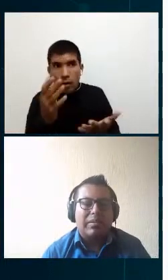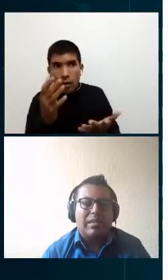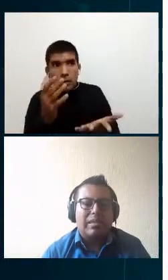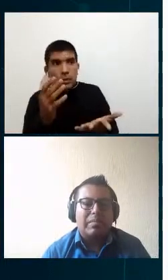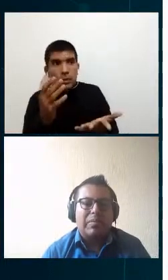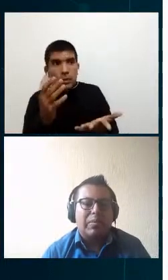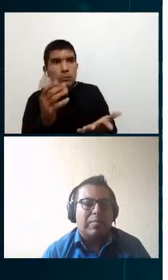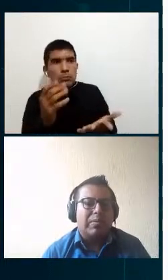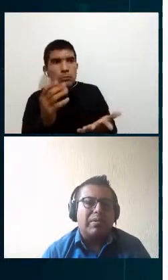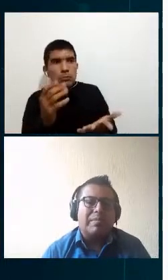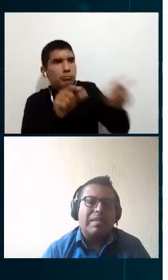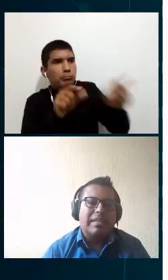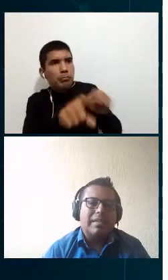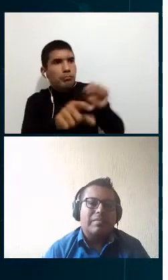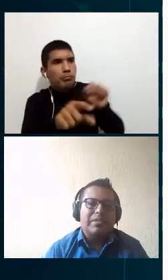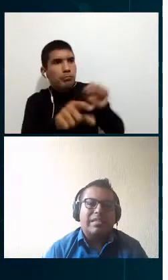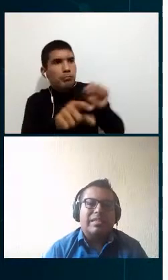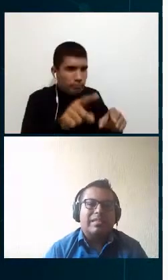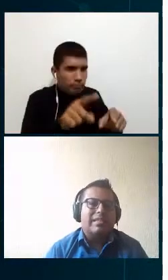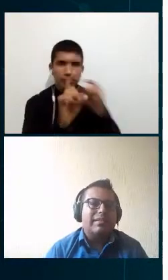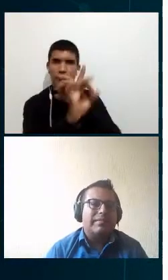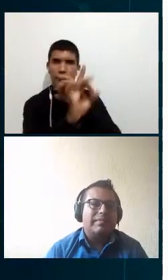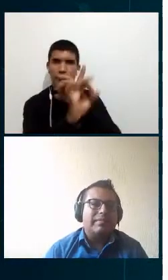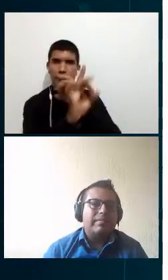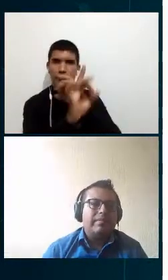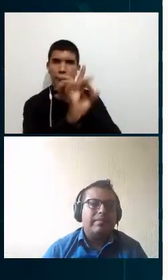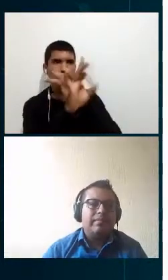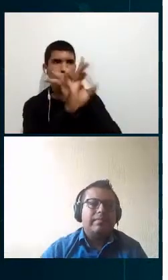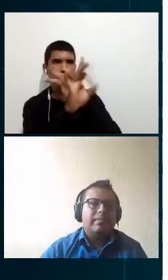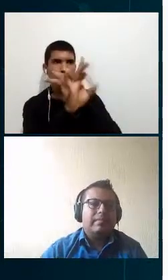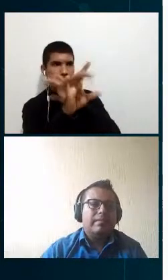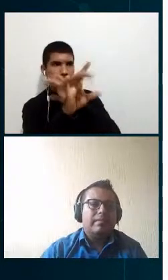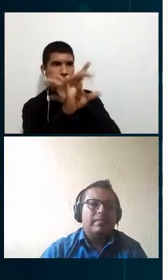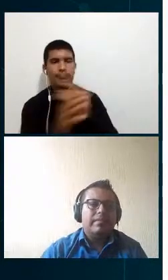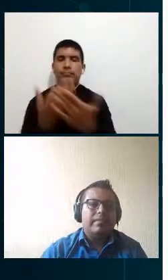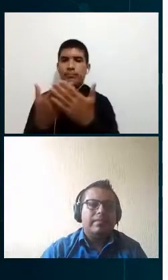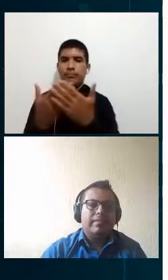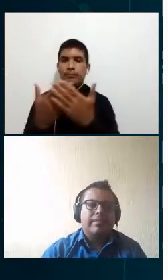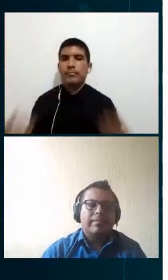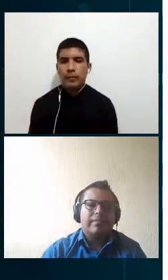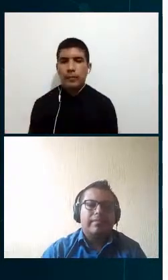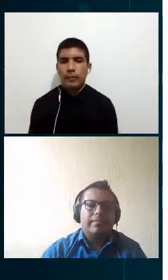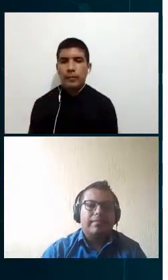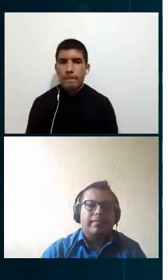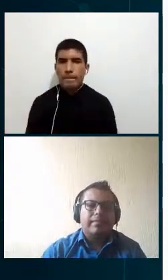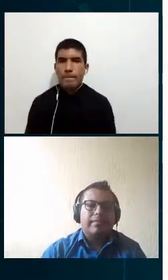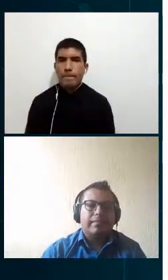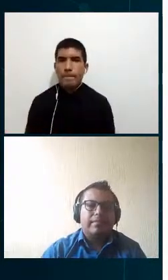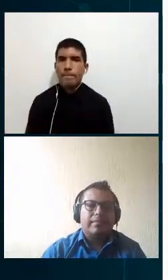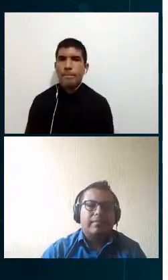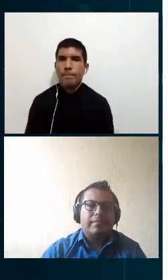resolviéndolas oportunamente muchas gracias gracias gracias gracias